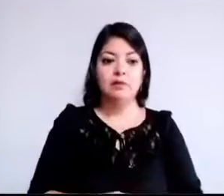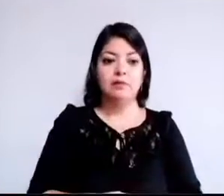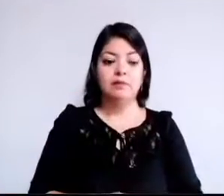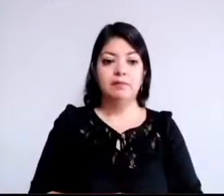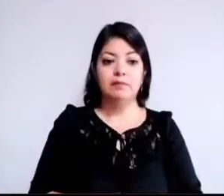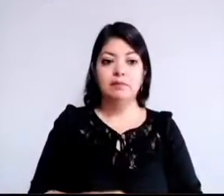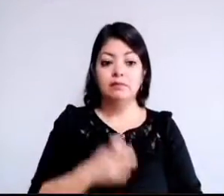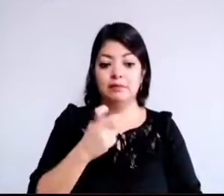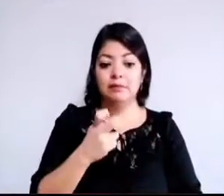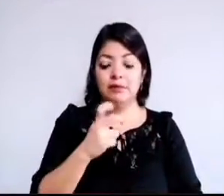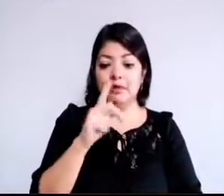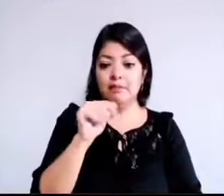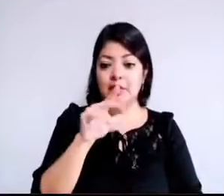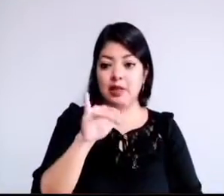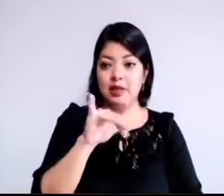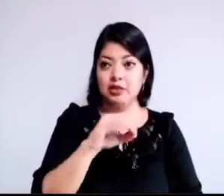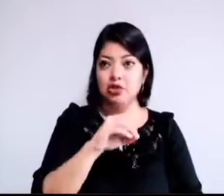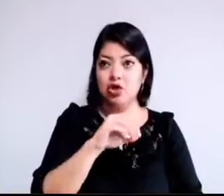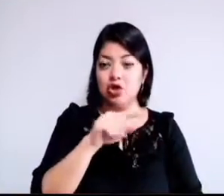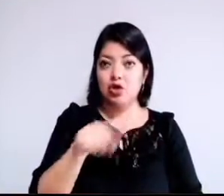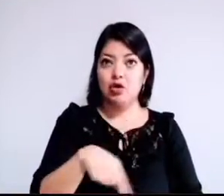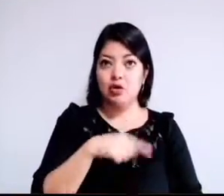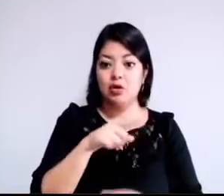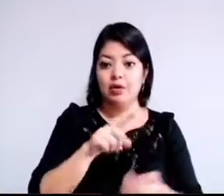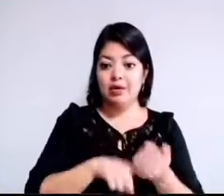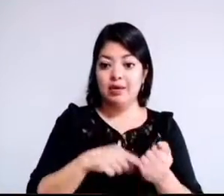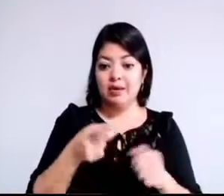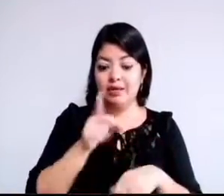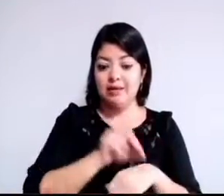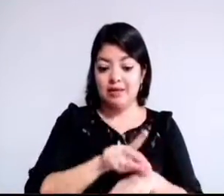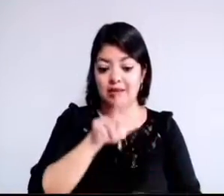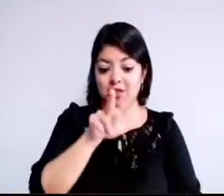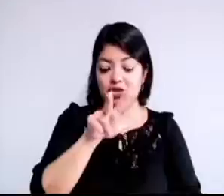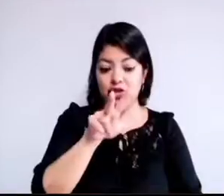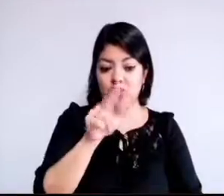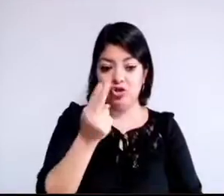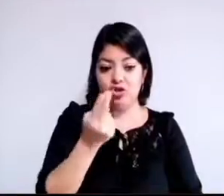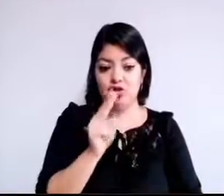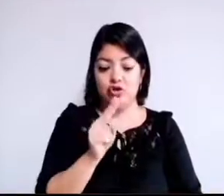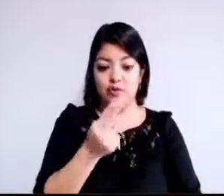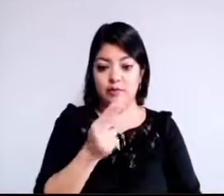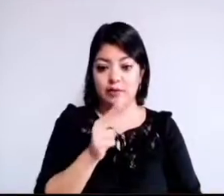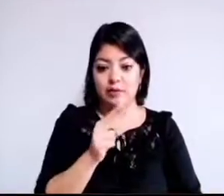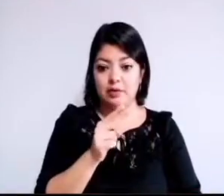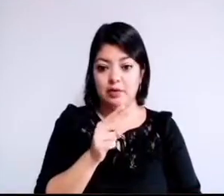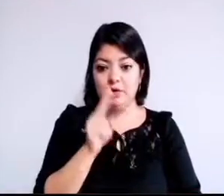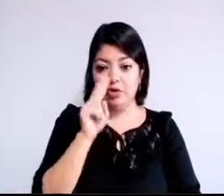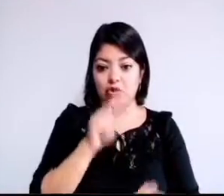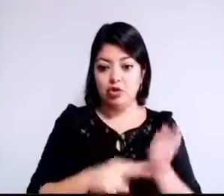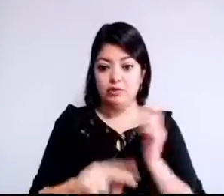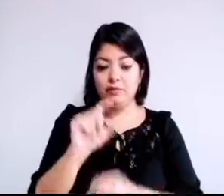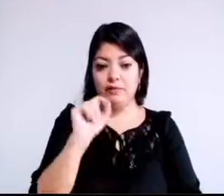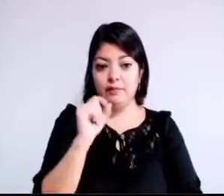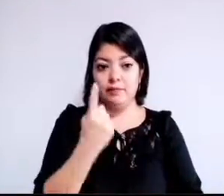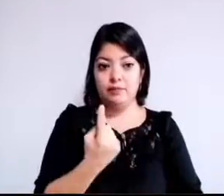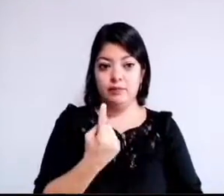padacio del Poder Legislativo a los 18 días del mes de noviembre de 2021.